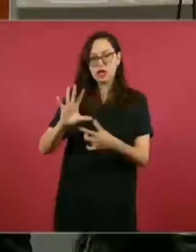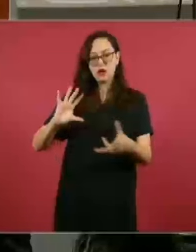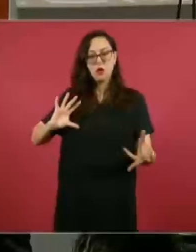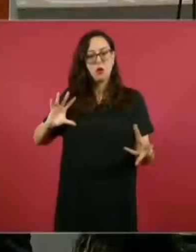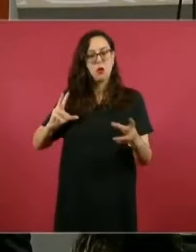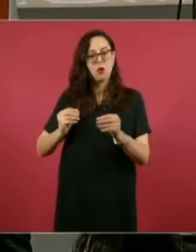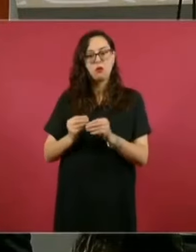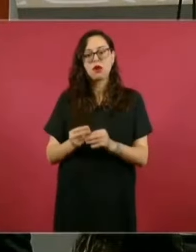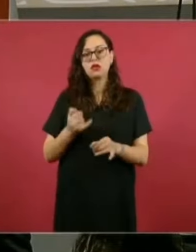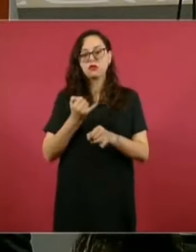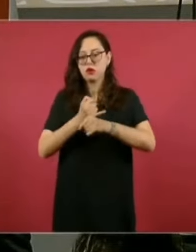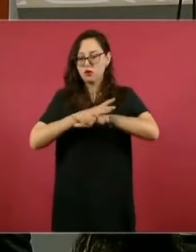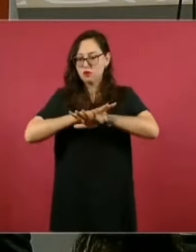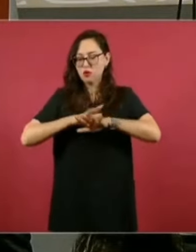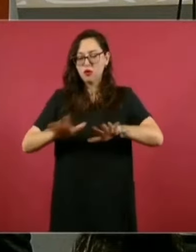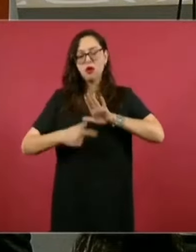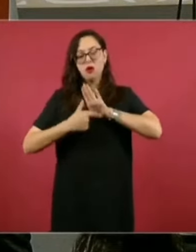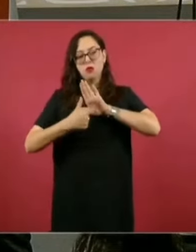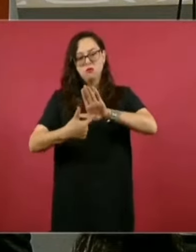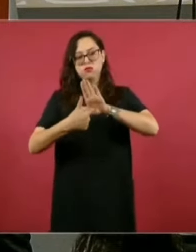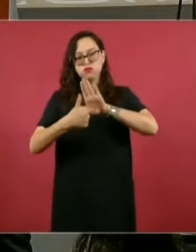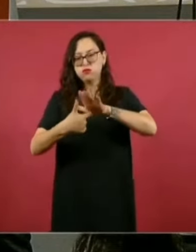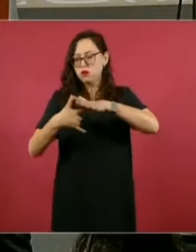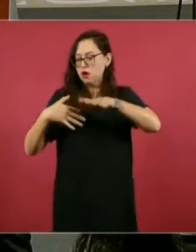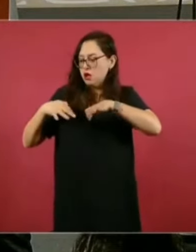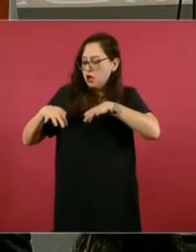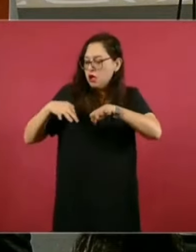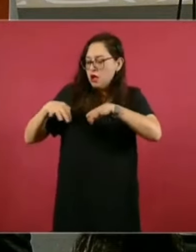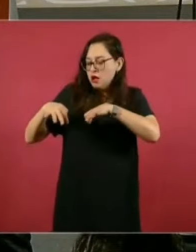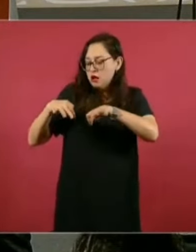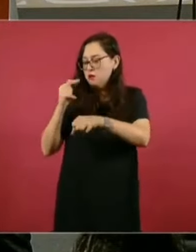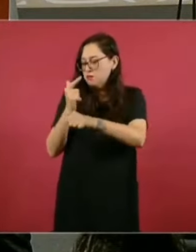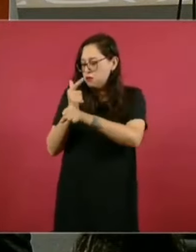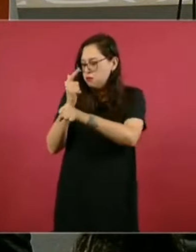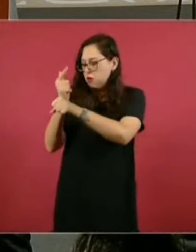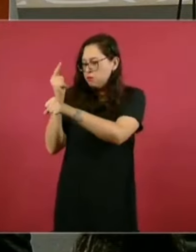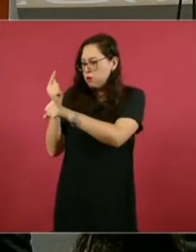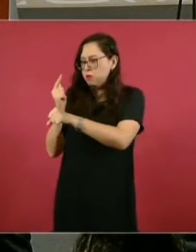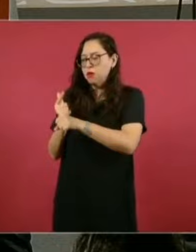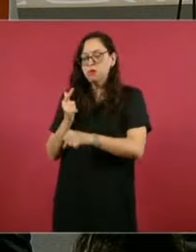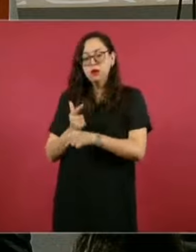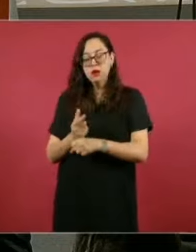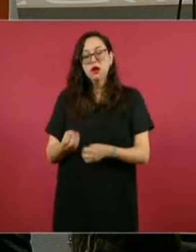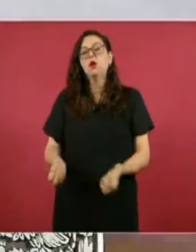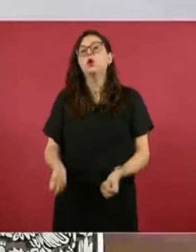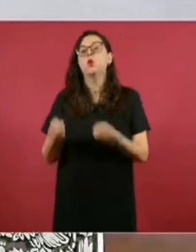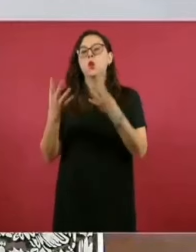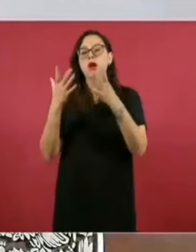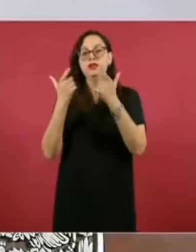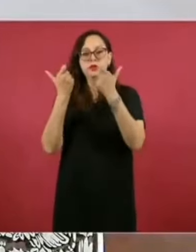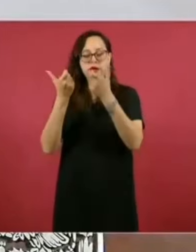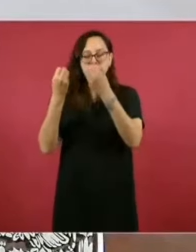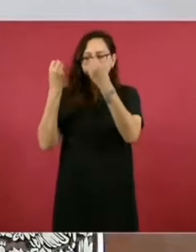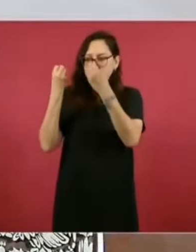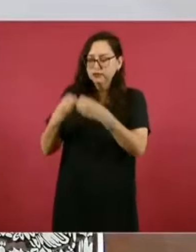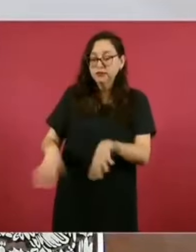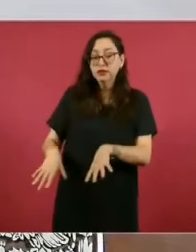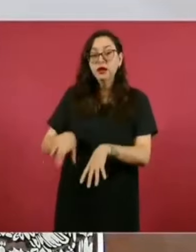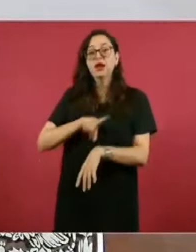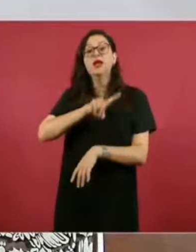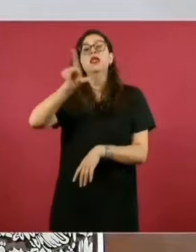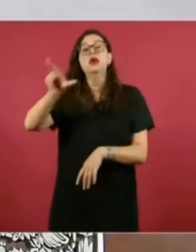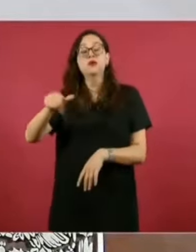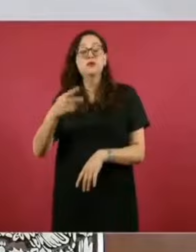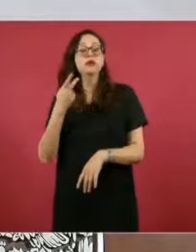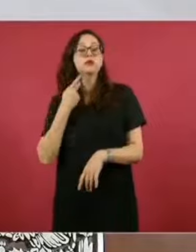conocer los montos denunciados y posteriormente la propia procuradora que pueda dar